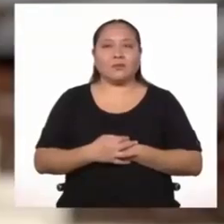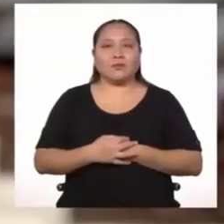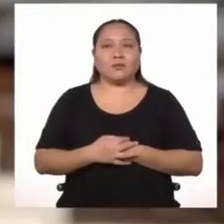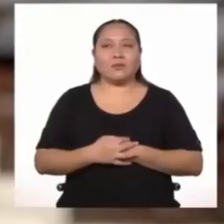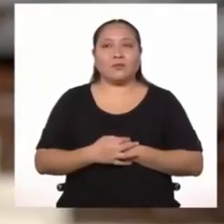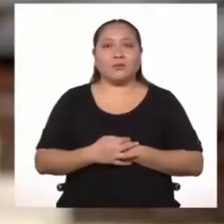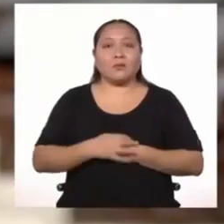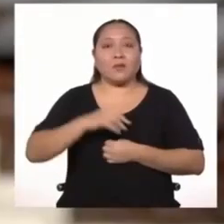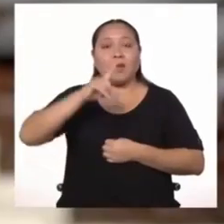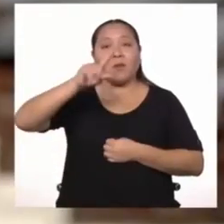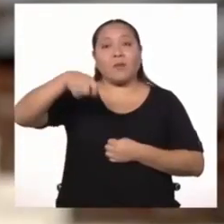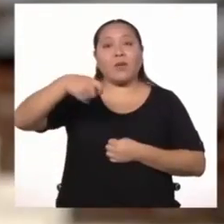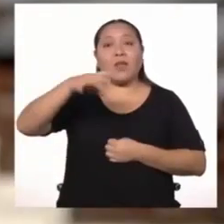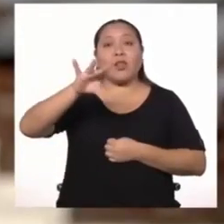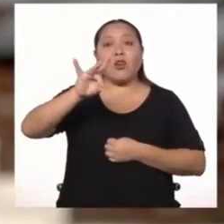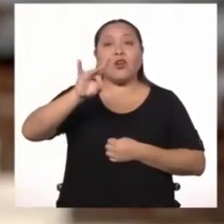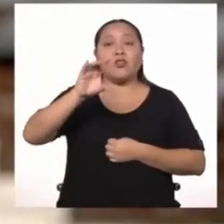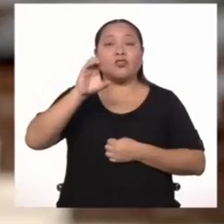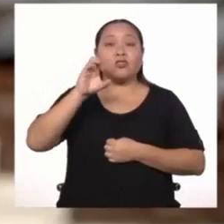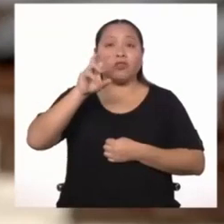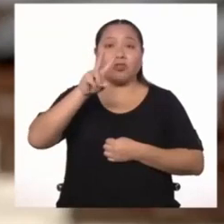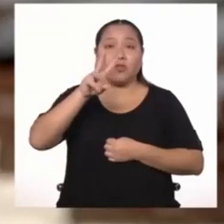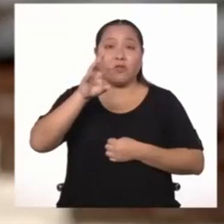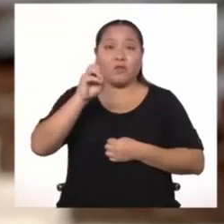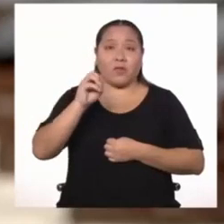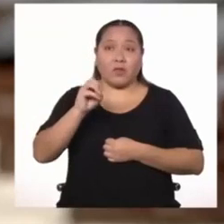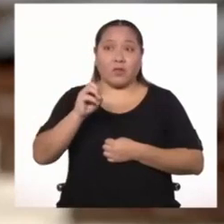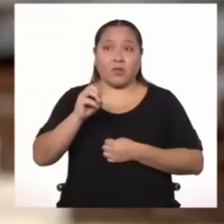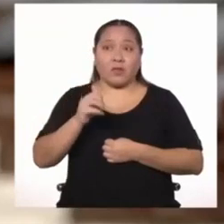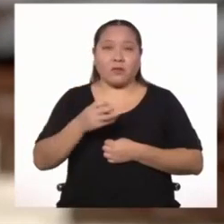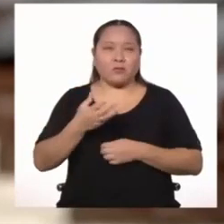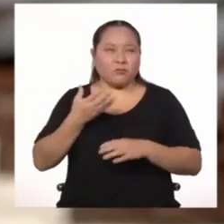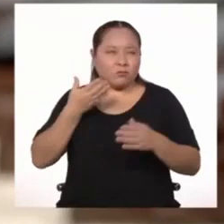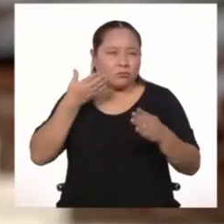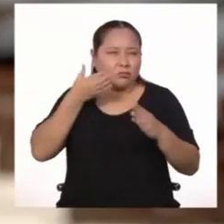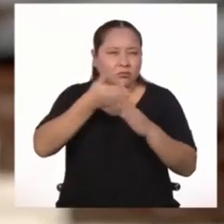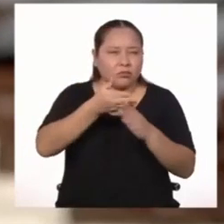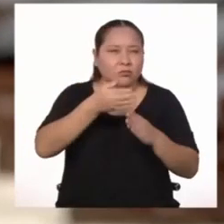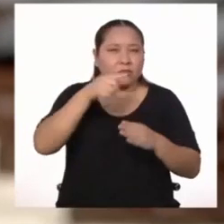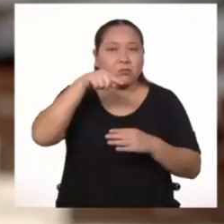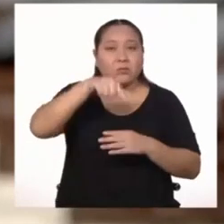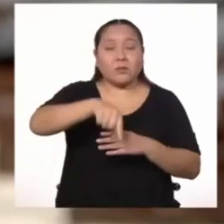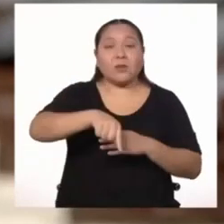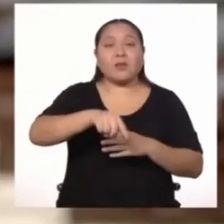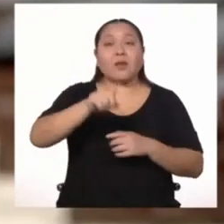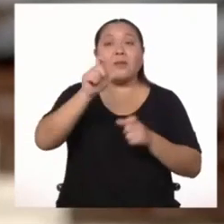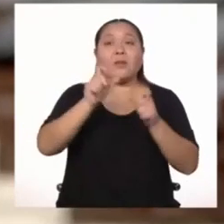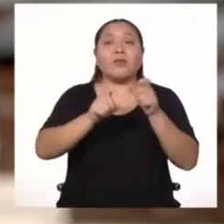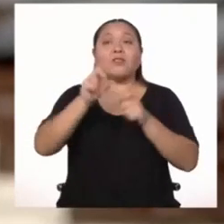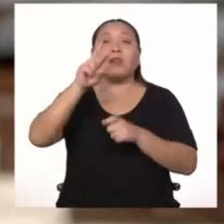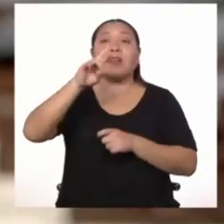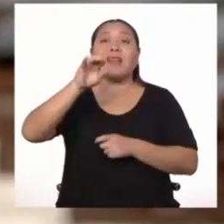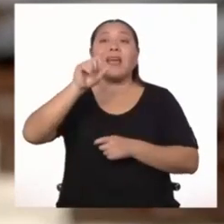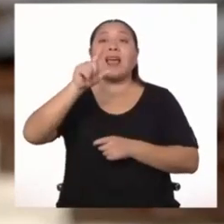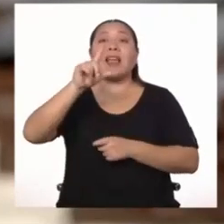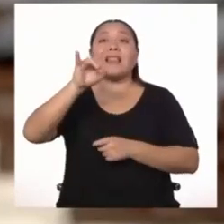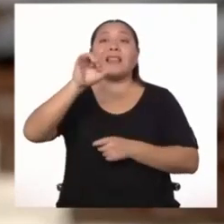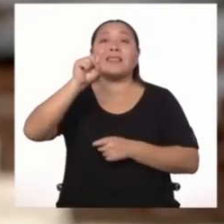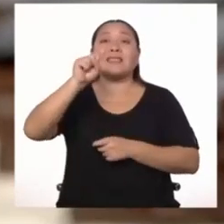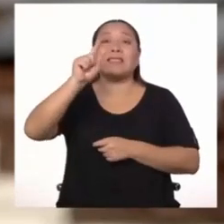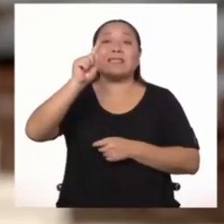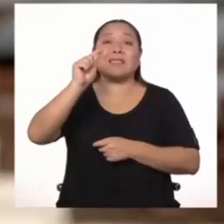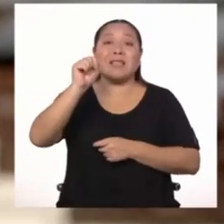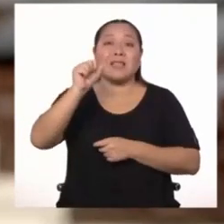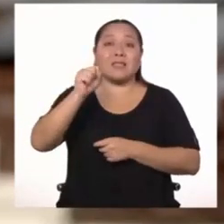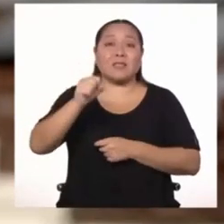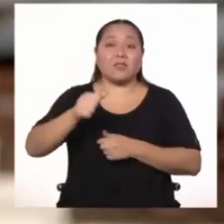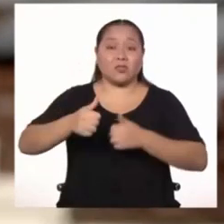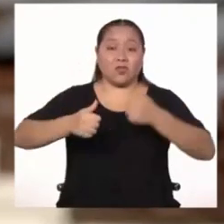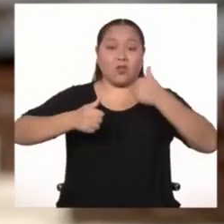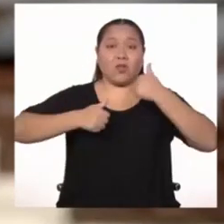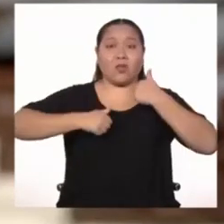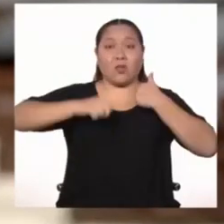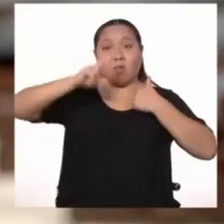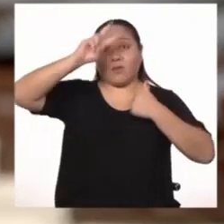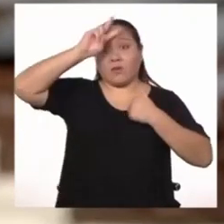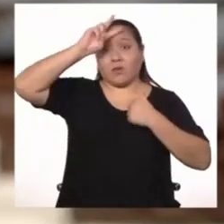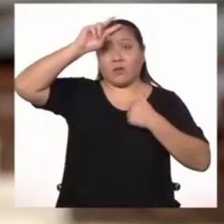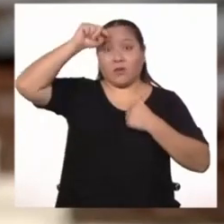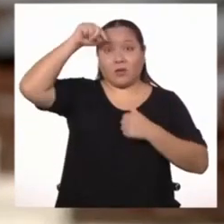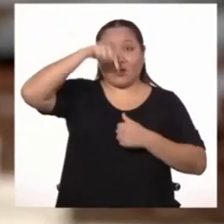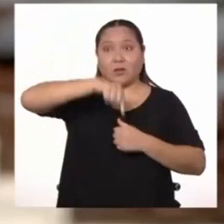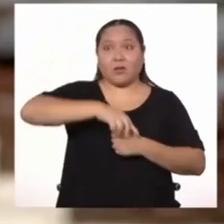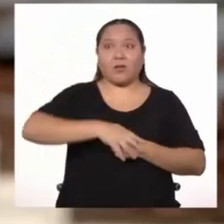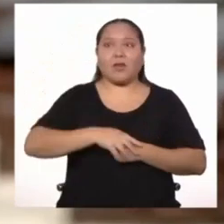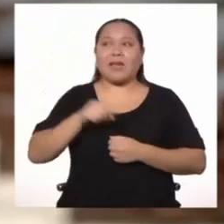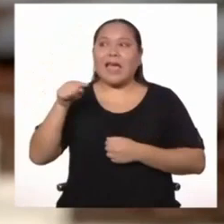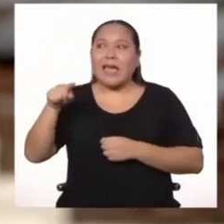En 1820 se inició la ofensiva contra los realistas que estaban en el Perú. Y ahí apareció el genio